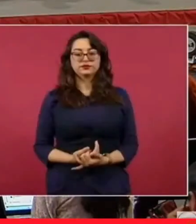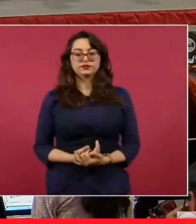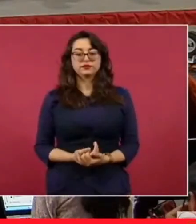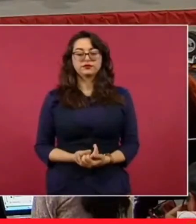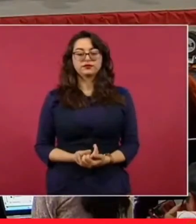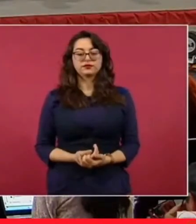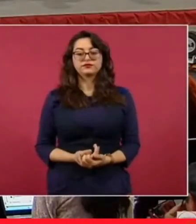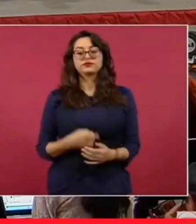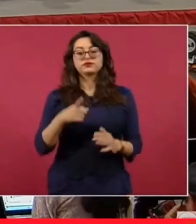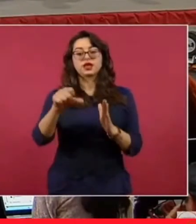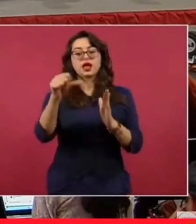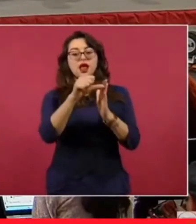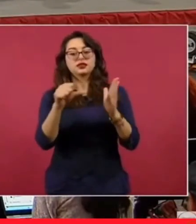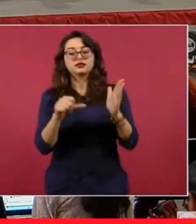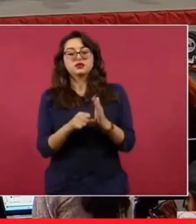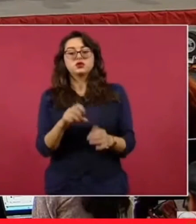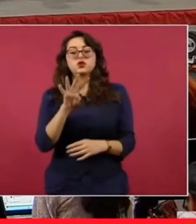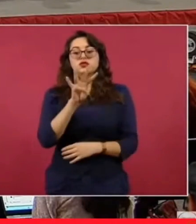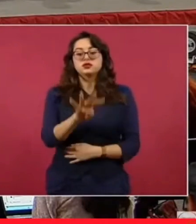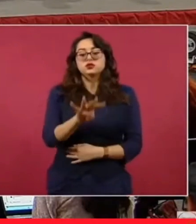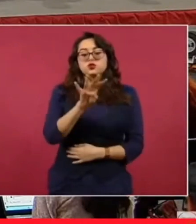y a los periodistas.